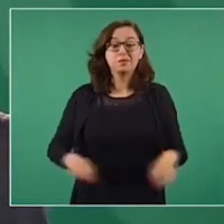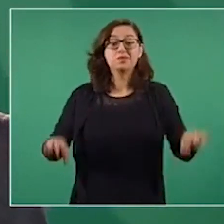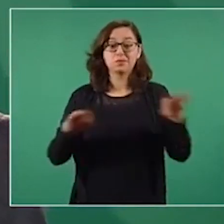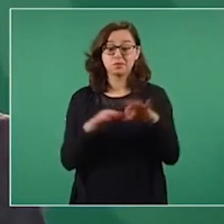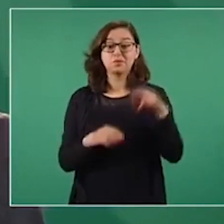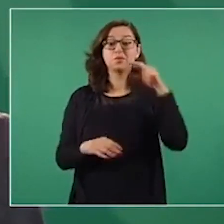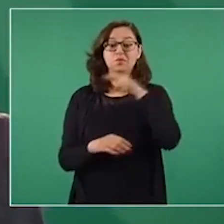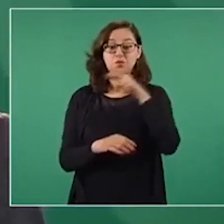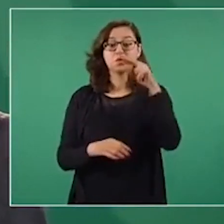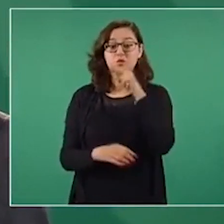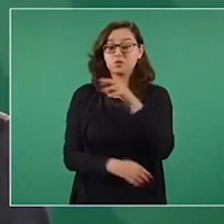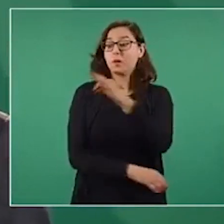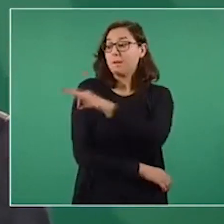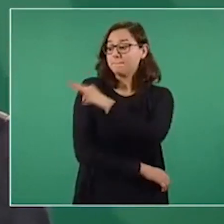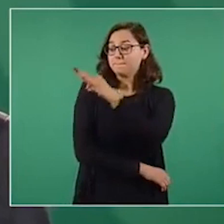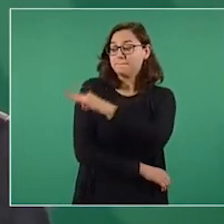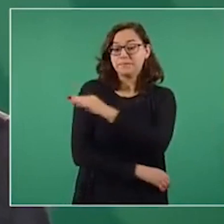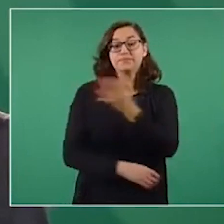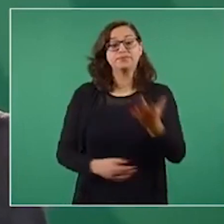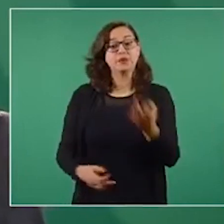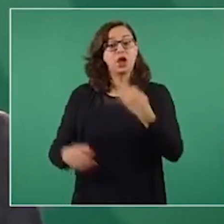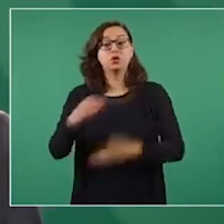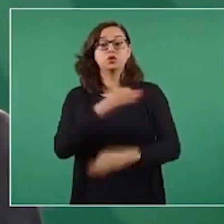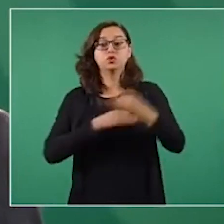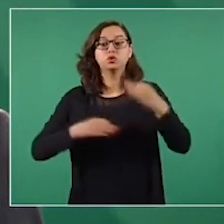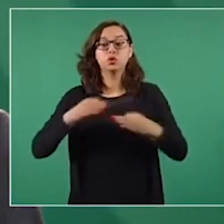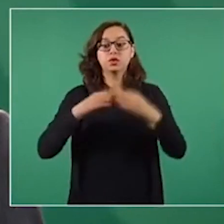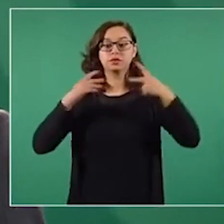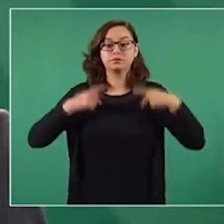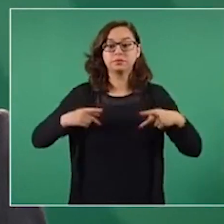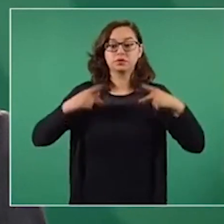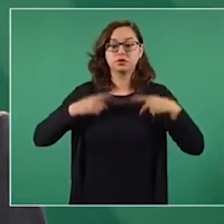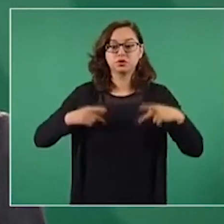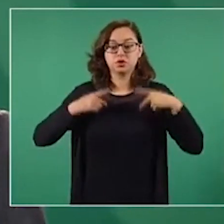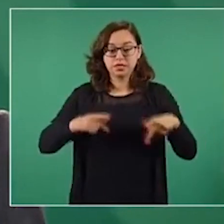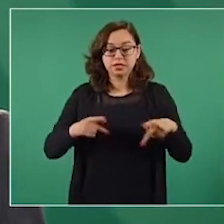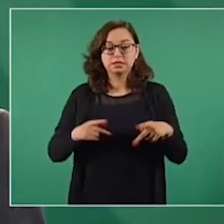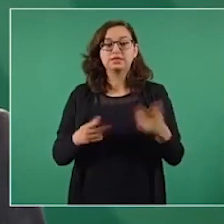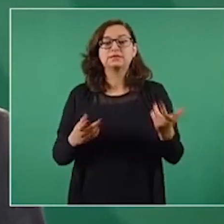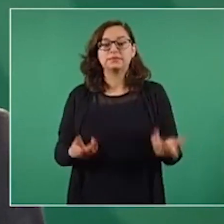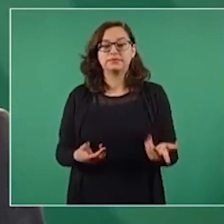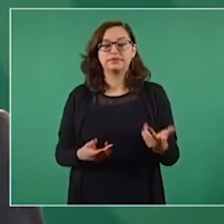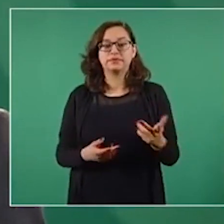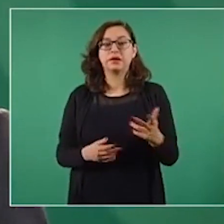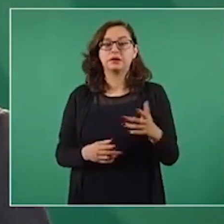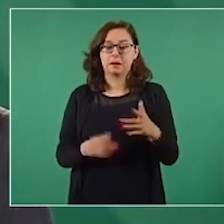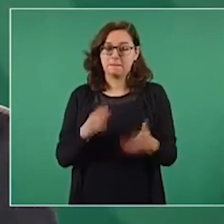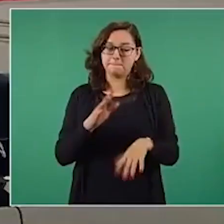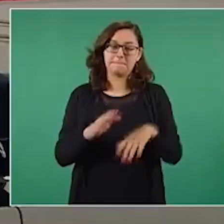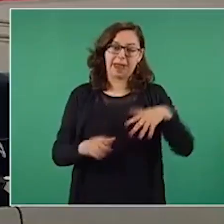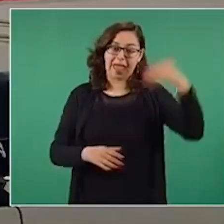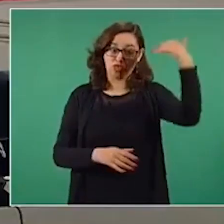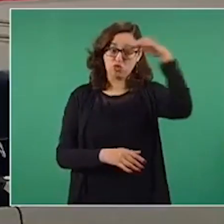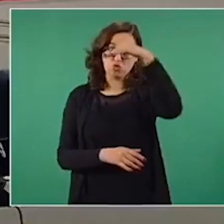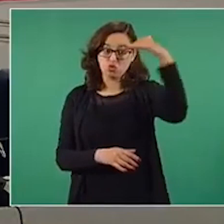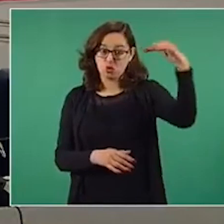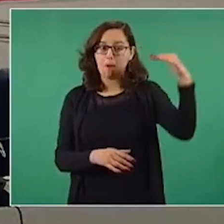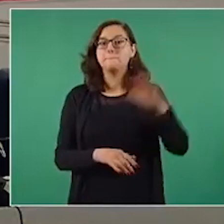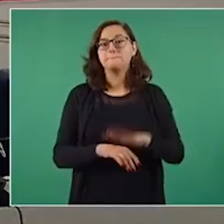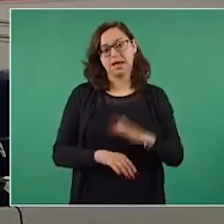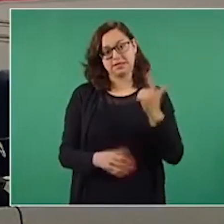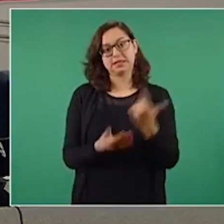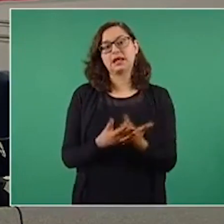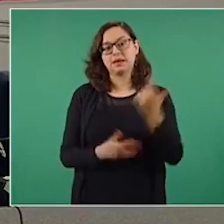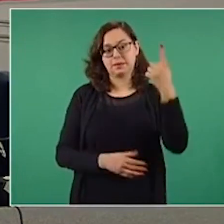las personas adultas, que son todo el segmento de población que tiene riesgos mayores. La